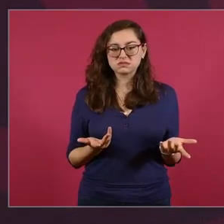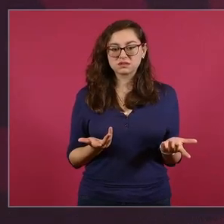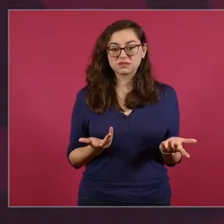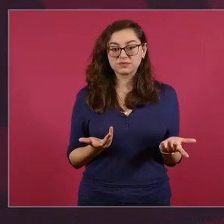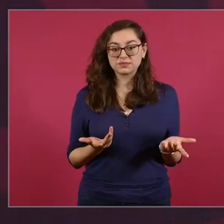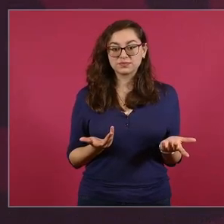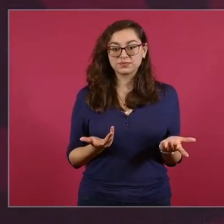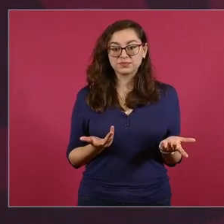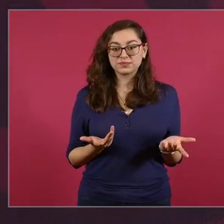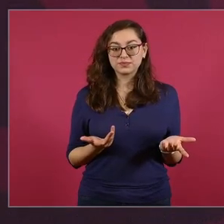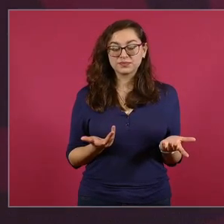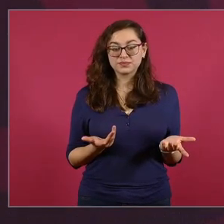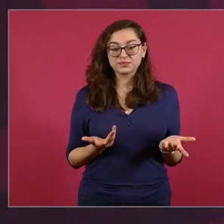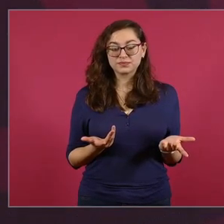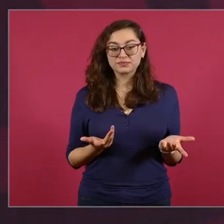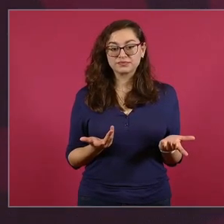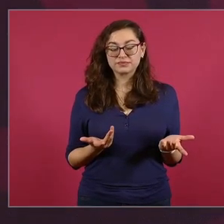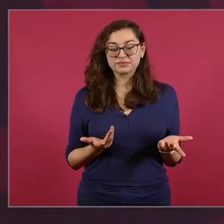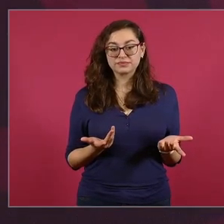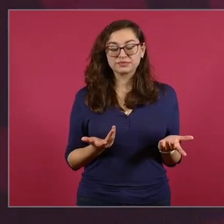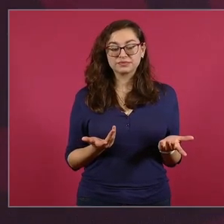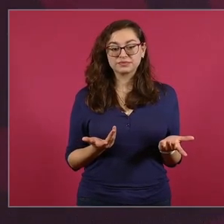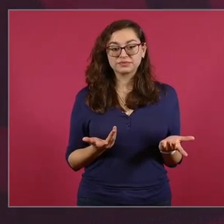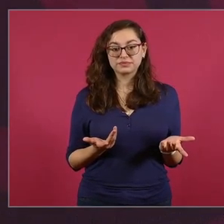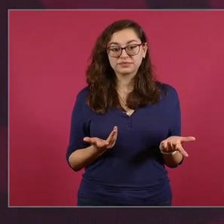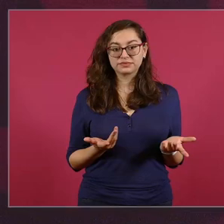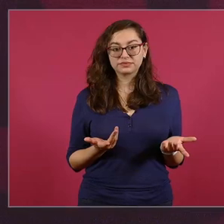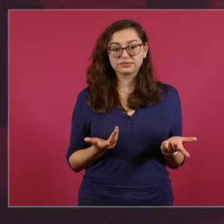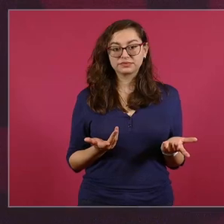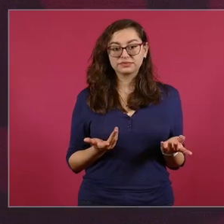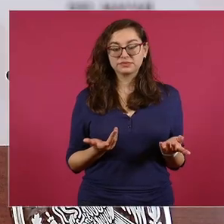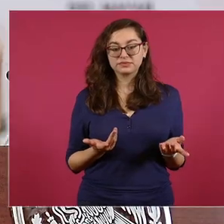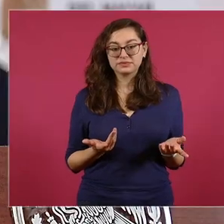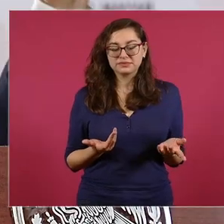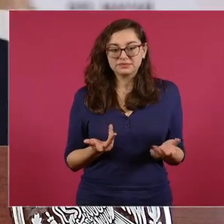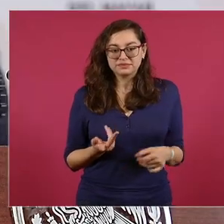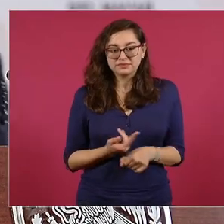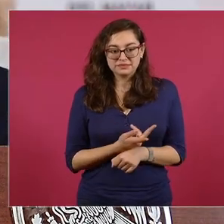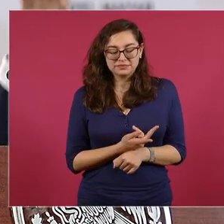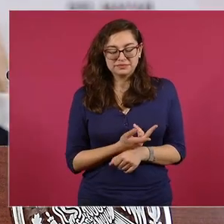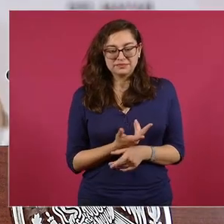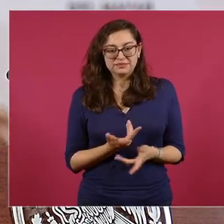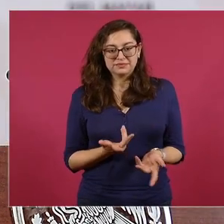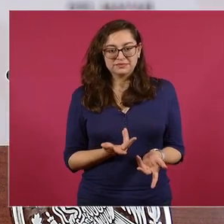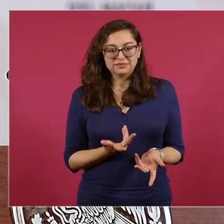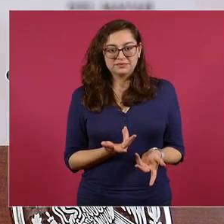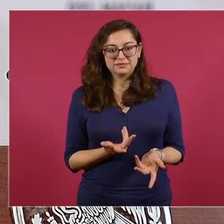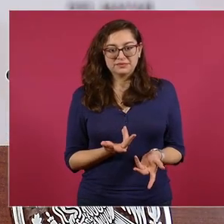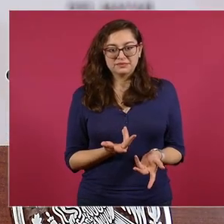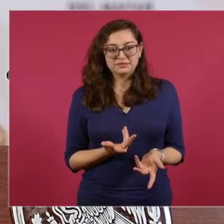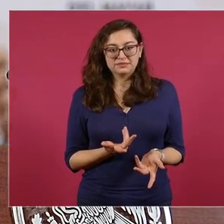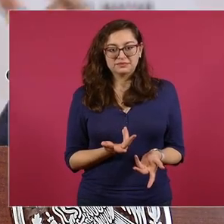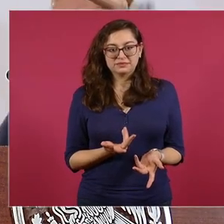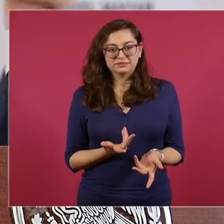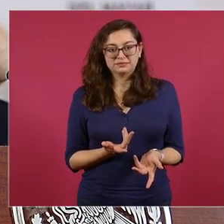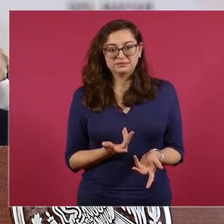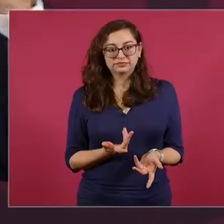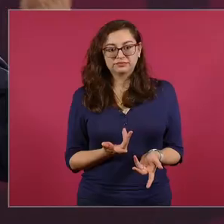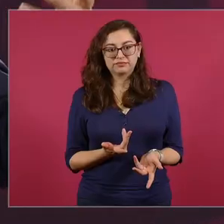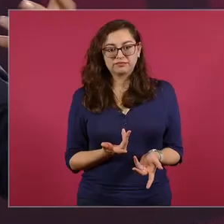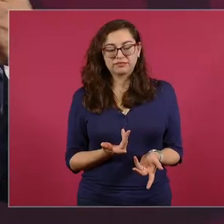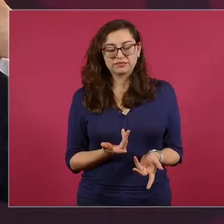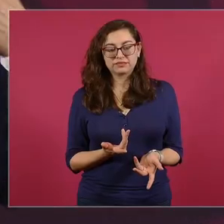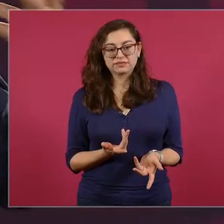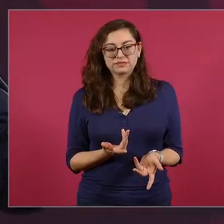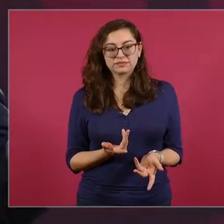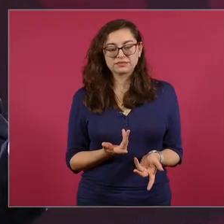New York Times donde escribió su artículo en Contra